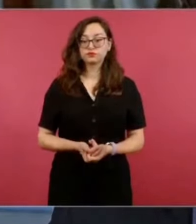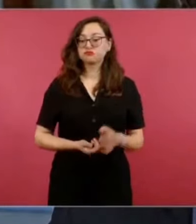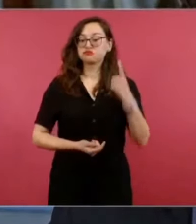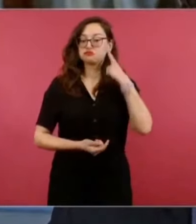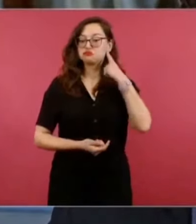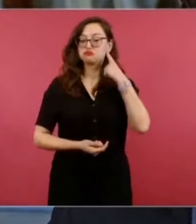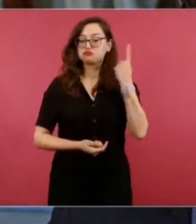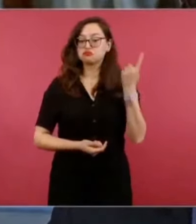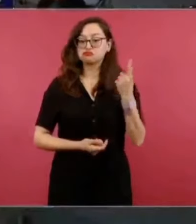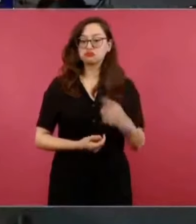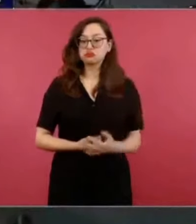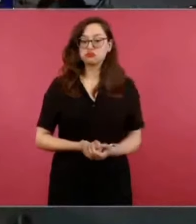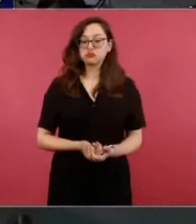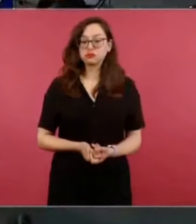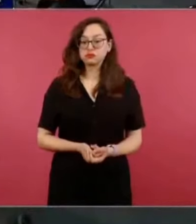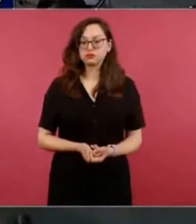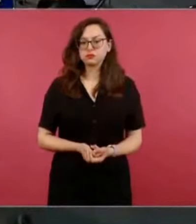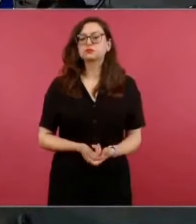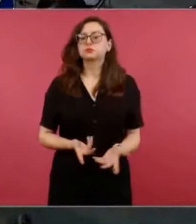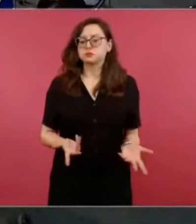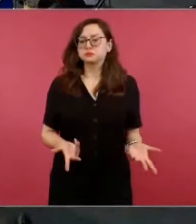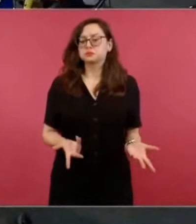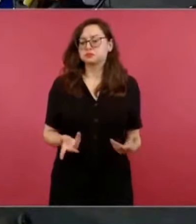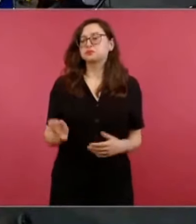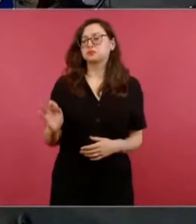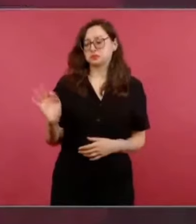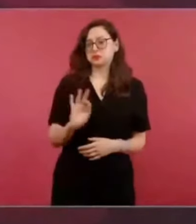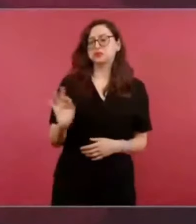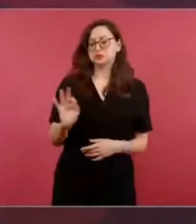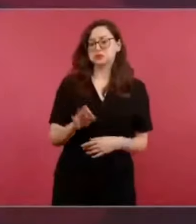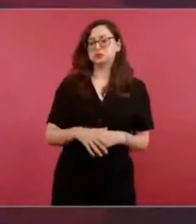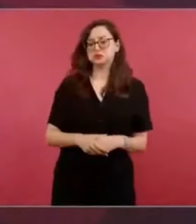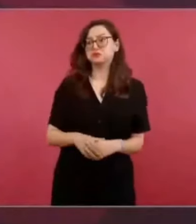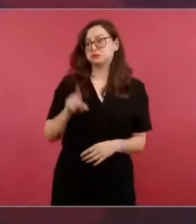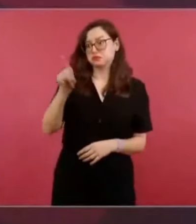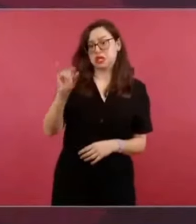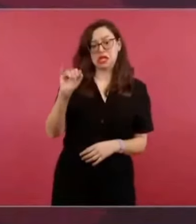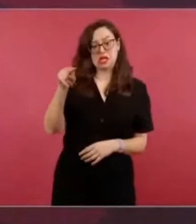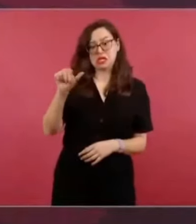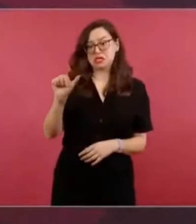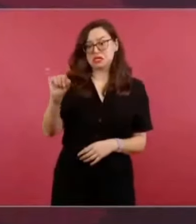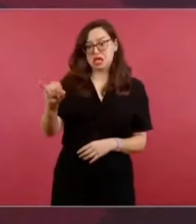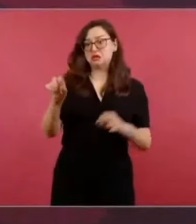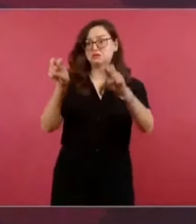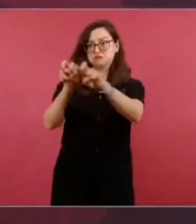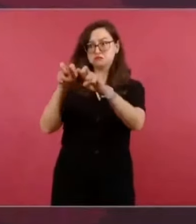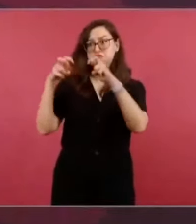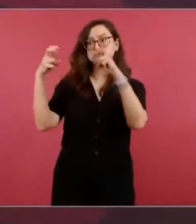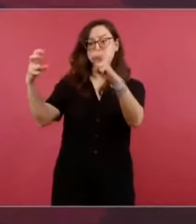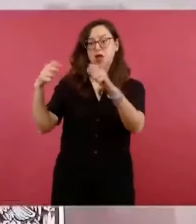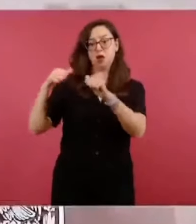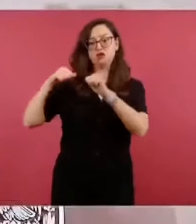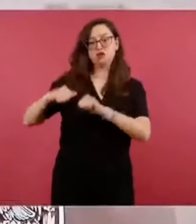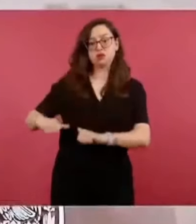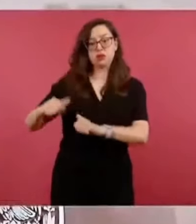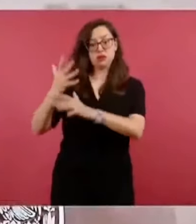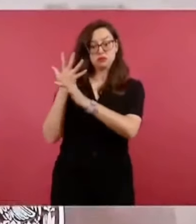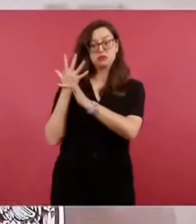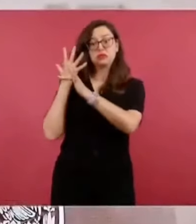de esta persona. Es probable que sí y por eso el INAI resuelve en el Pleno que toda la información